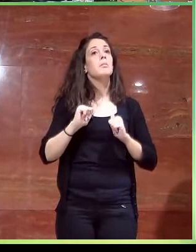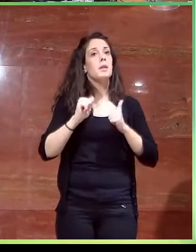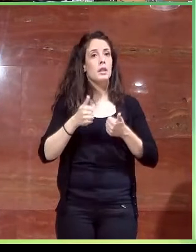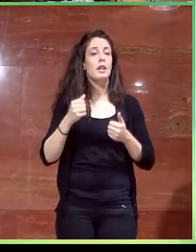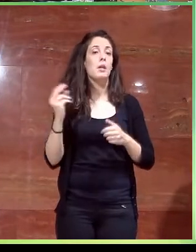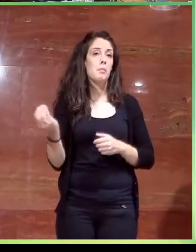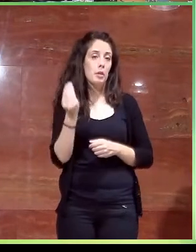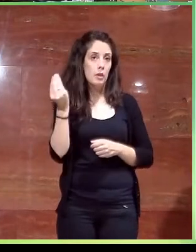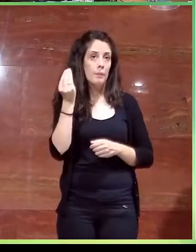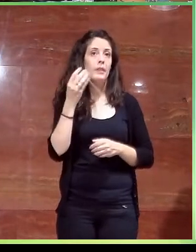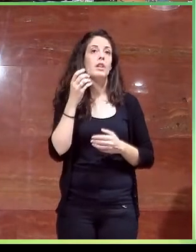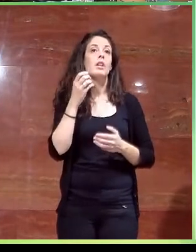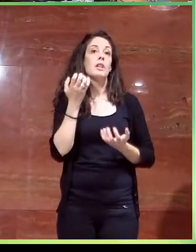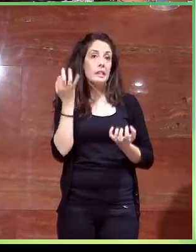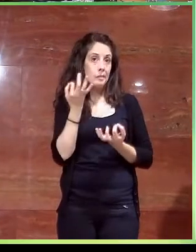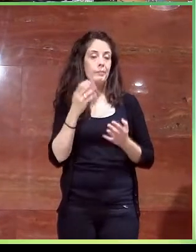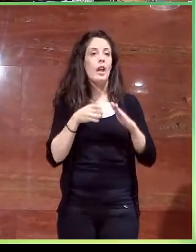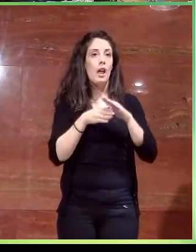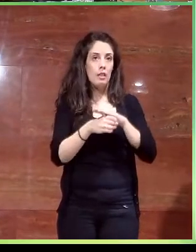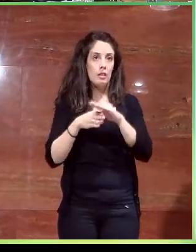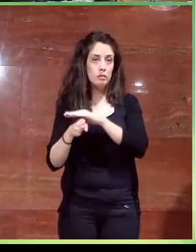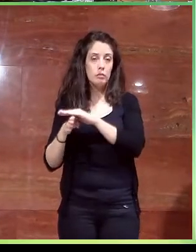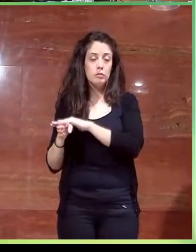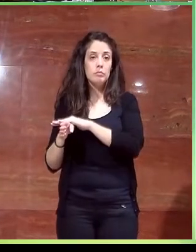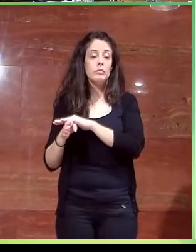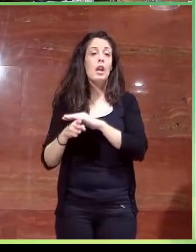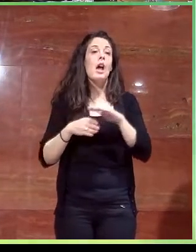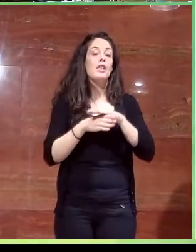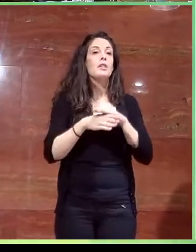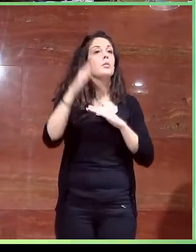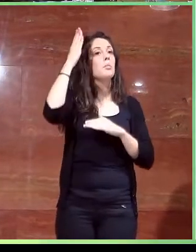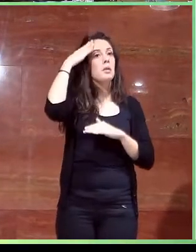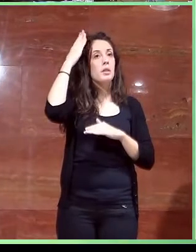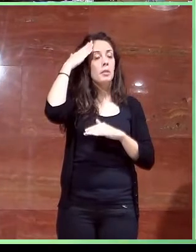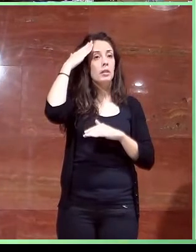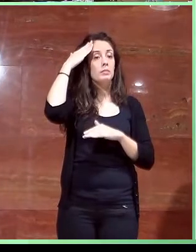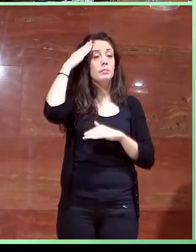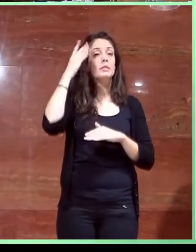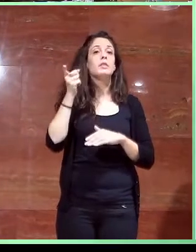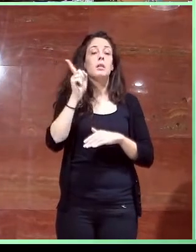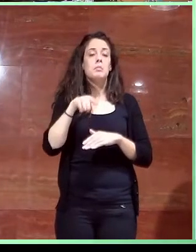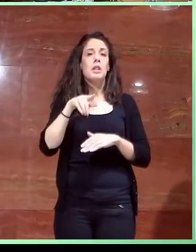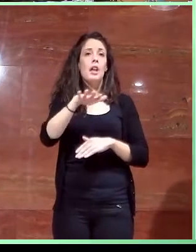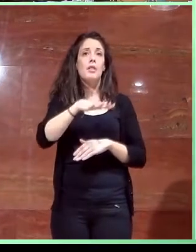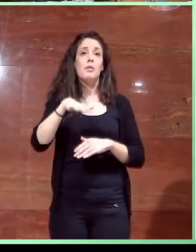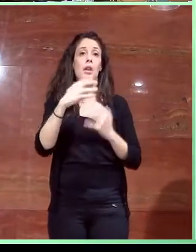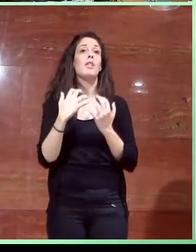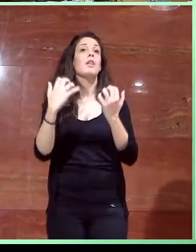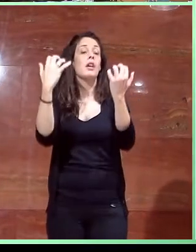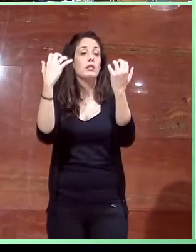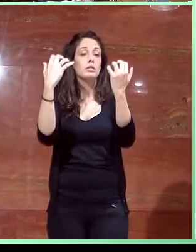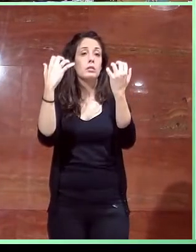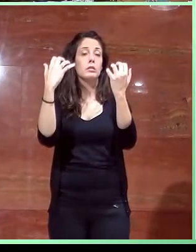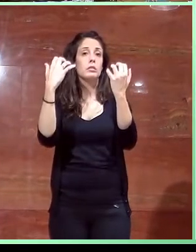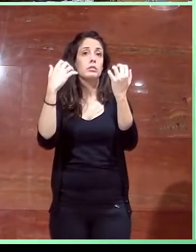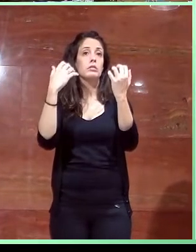son los accesos, el acceso principal, también la zona del salón de actos y, como hemos visto,